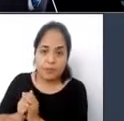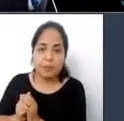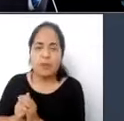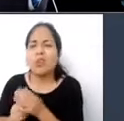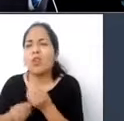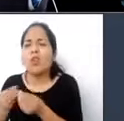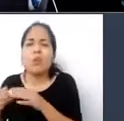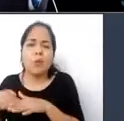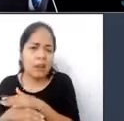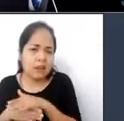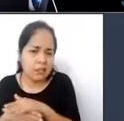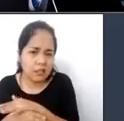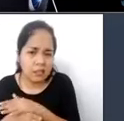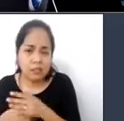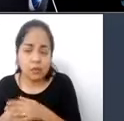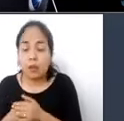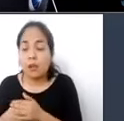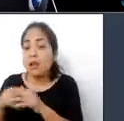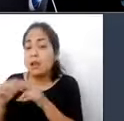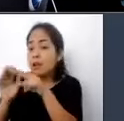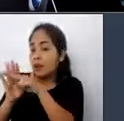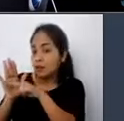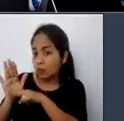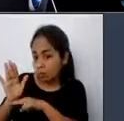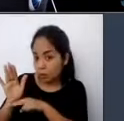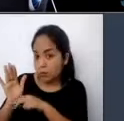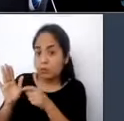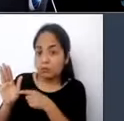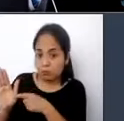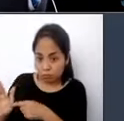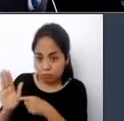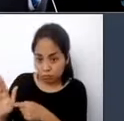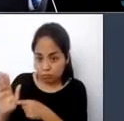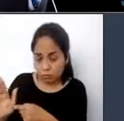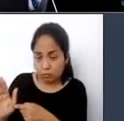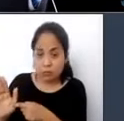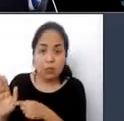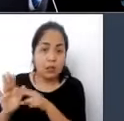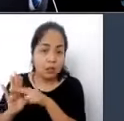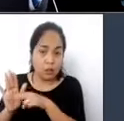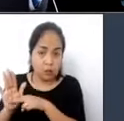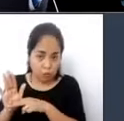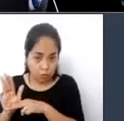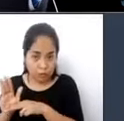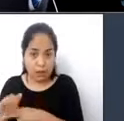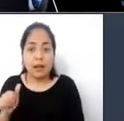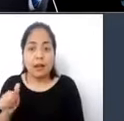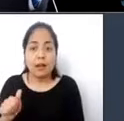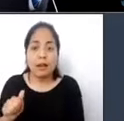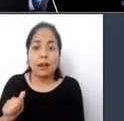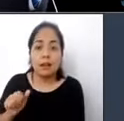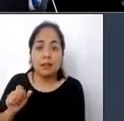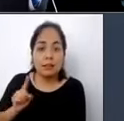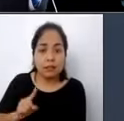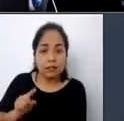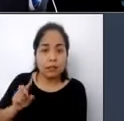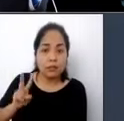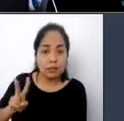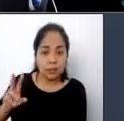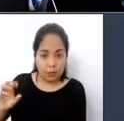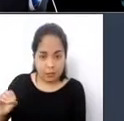mediante la norma específica del reglamento que es la norma técnica A-120, accesibilidad universal